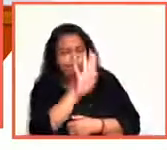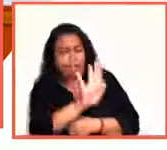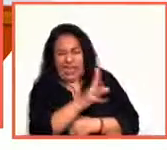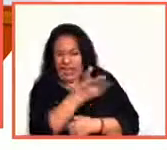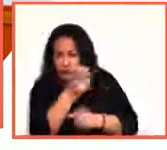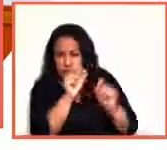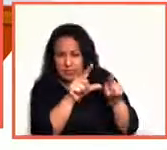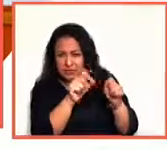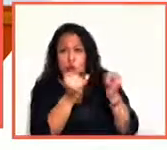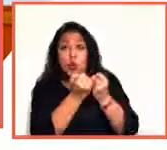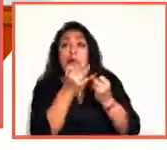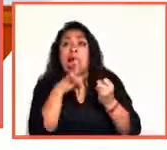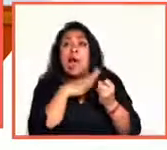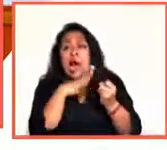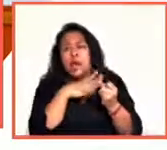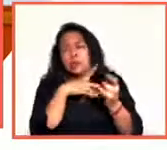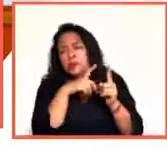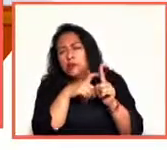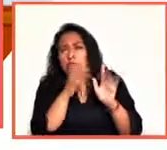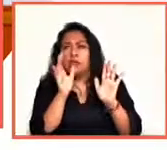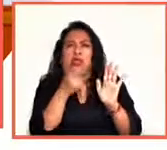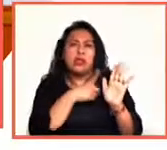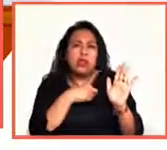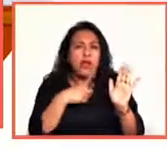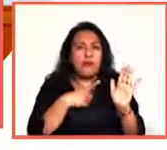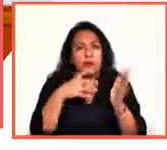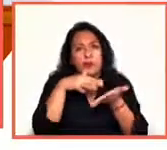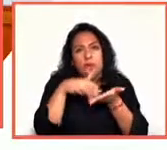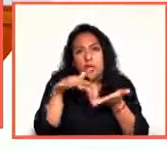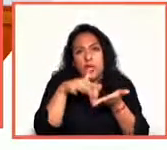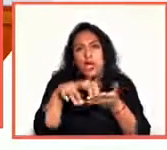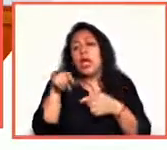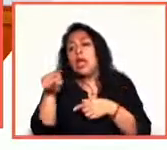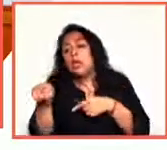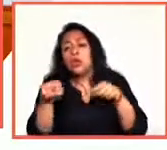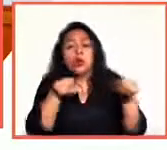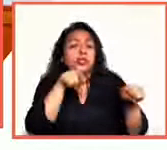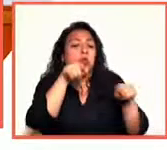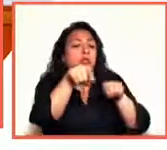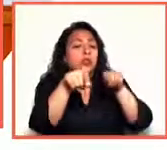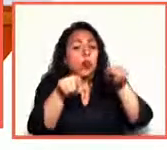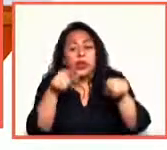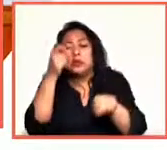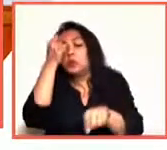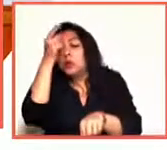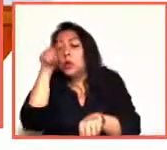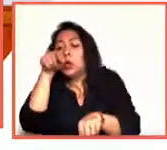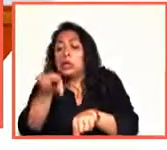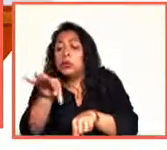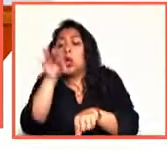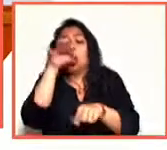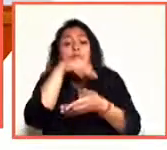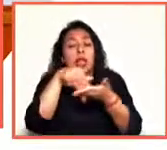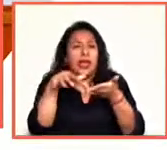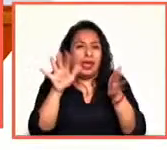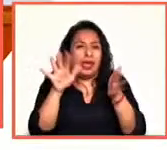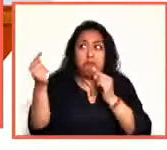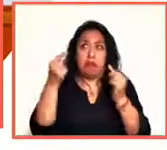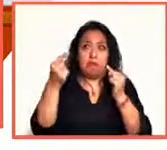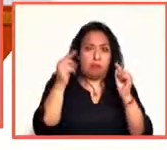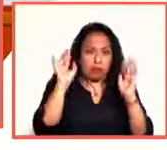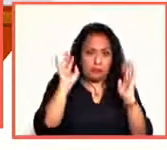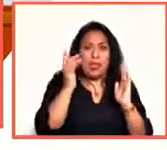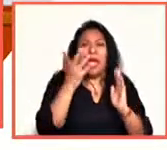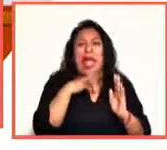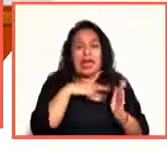aparatos críticos que nos dicen, hay que leer por acá, hay que leer esto, estos son los autores. Hay en uno de los ensayos de este